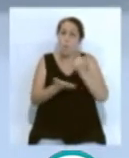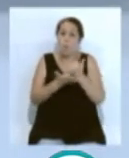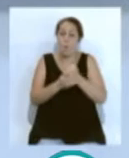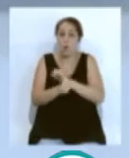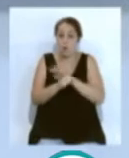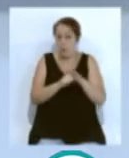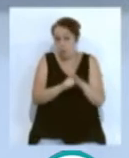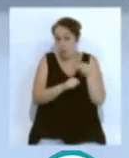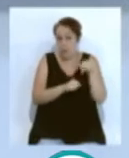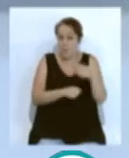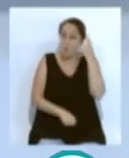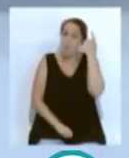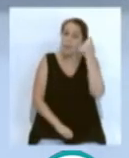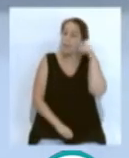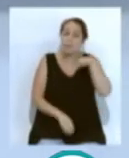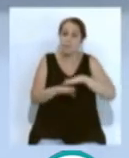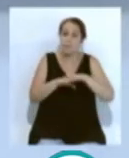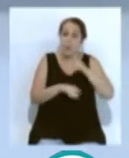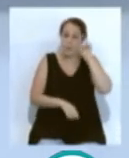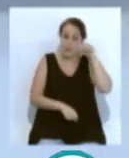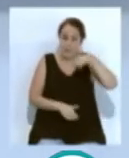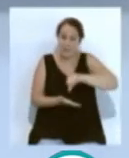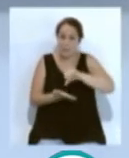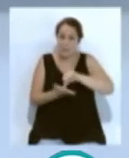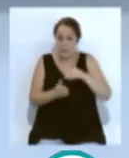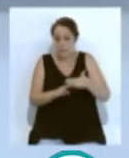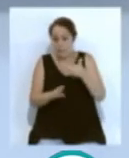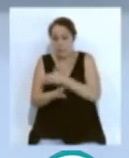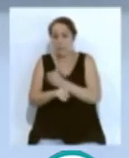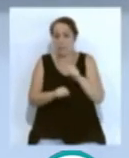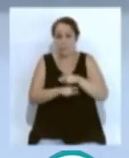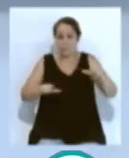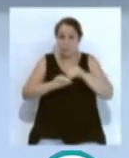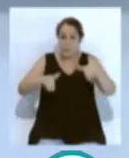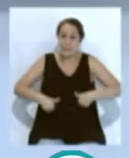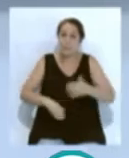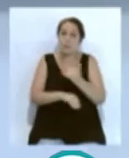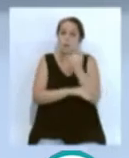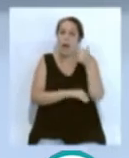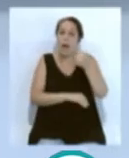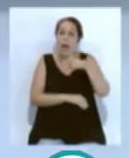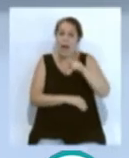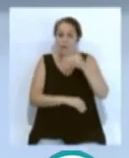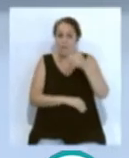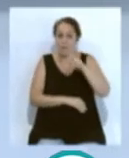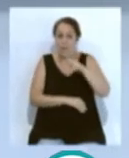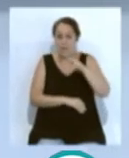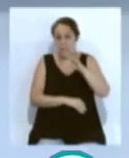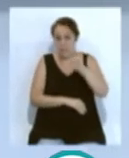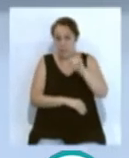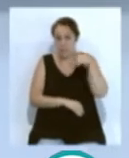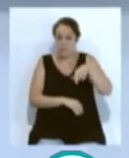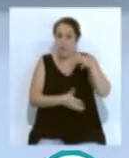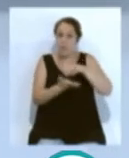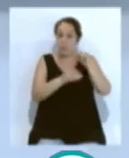de coronavirus al profesorado de la capital como paso previo para la vuelta a las aulas. El Instituto Alberti ha sido el centro de referencia